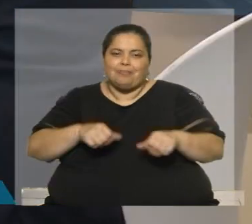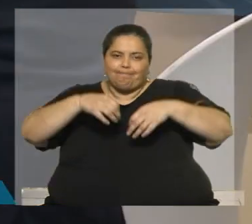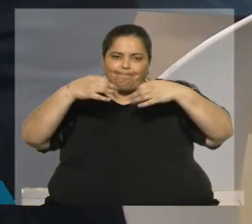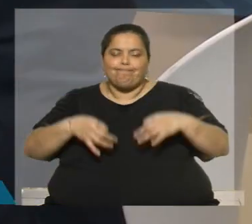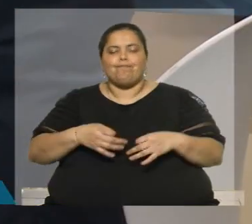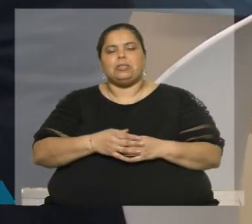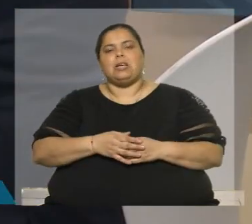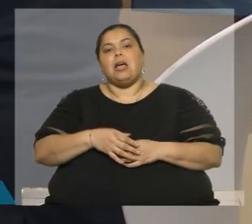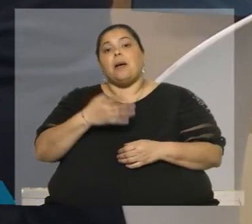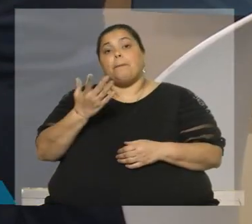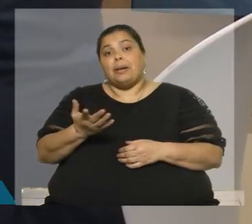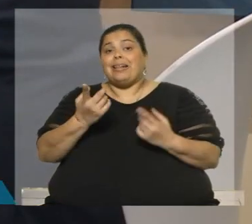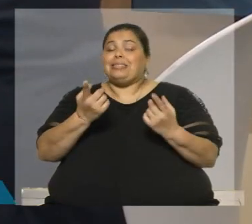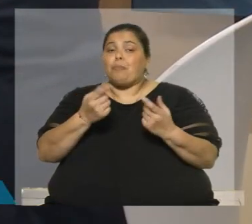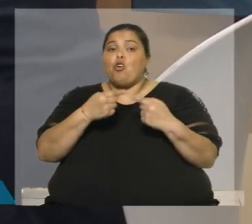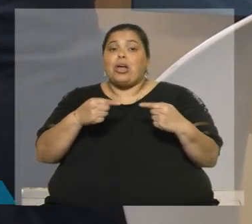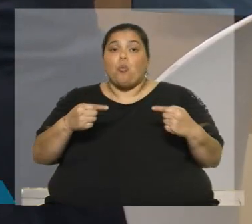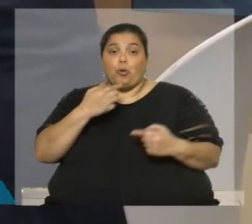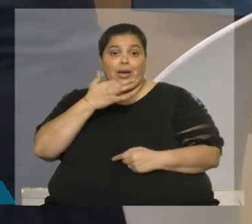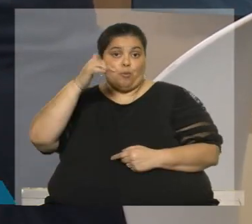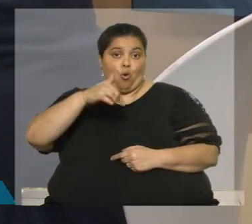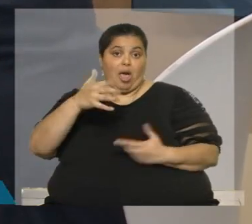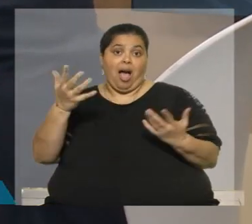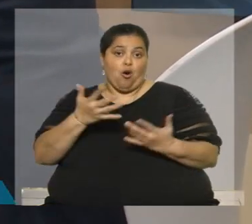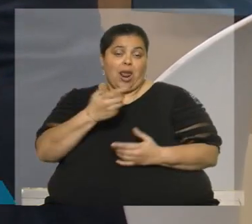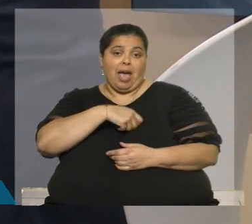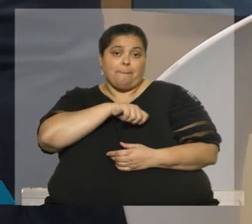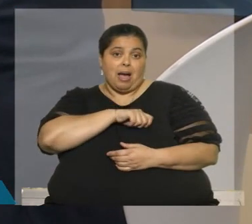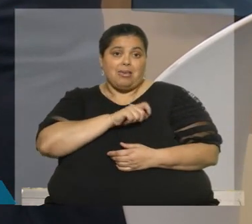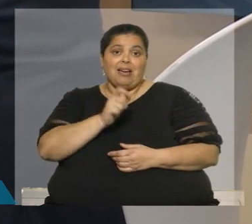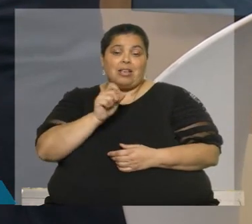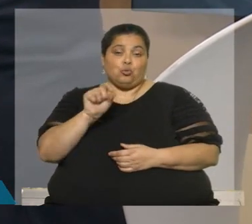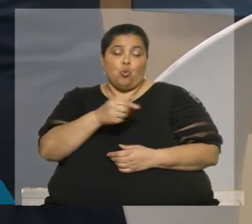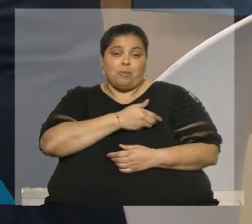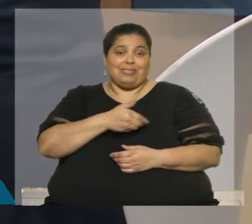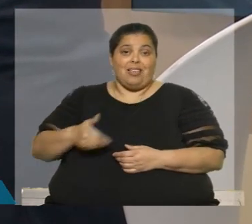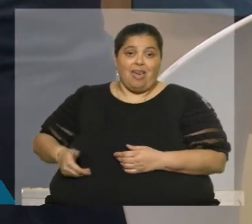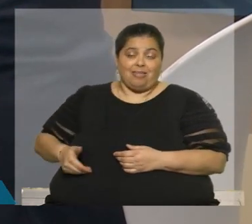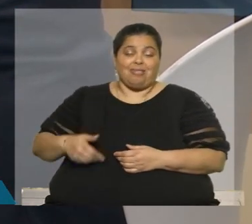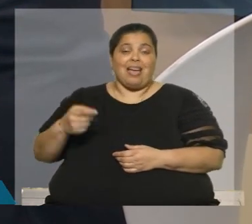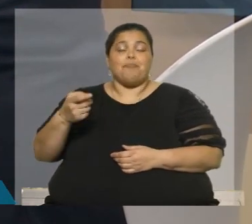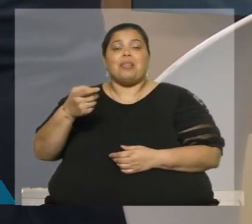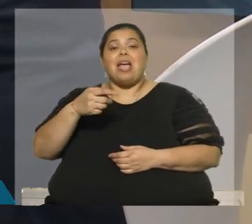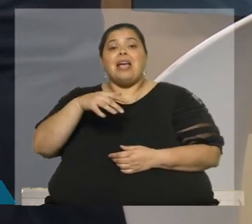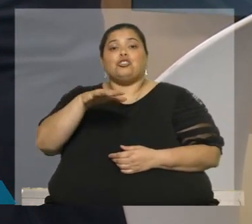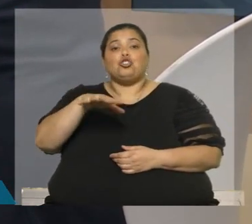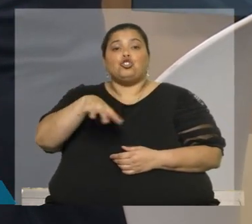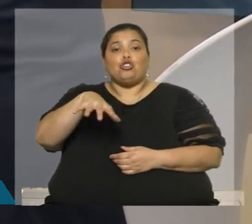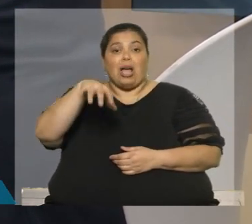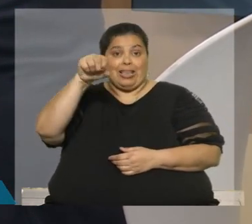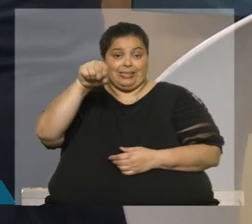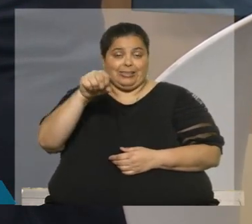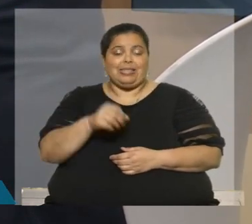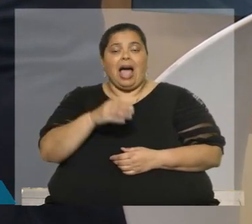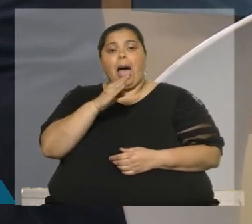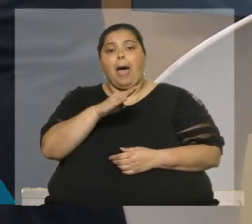deseficiencias necesitamos recursos. Hoy España, por ejemplo, tiene al frente a un presidente del Partido Socialista, ¿no? El PSOE, el Partido Socialista Obrero